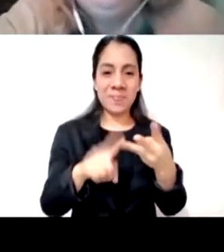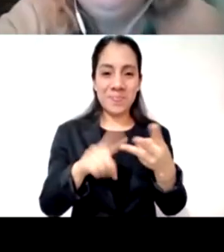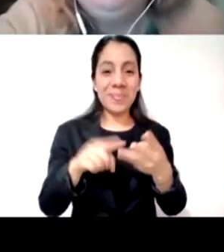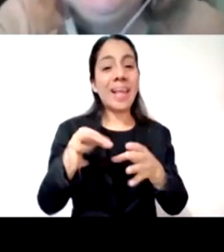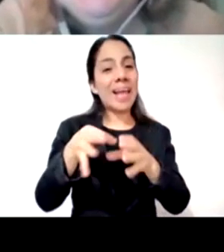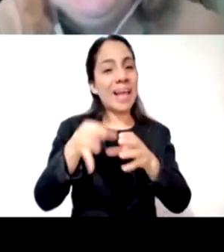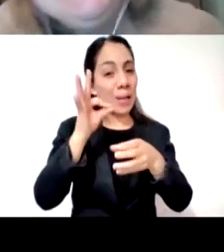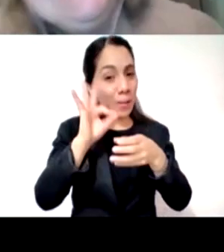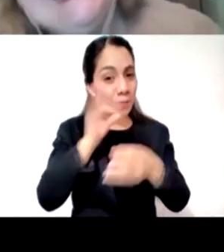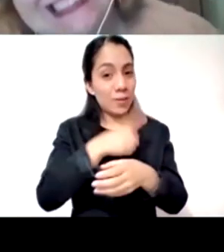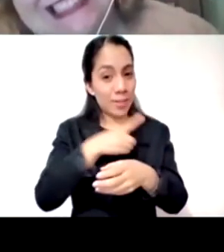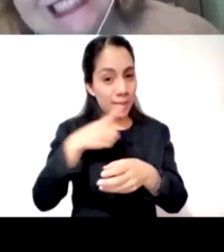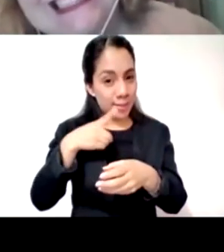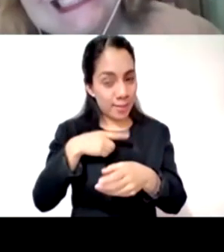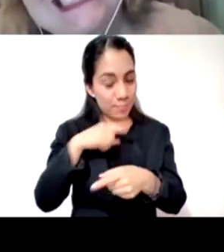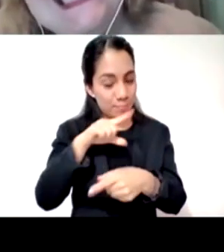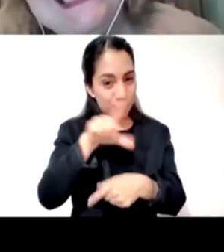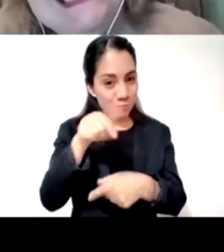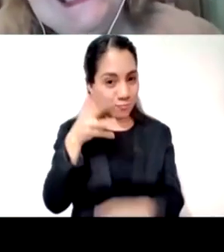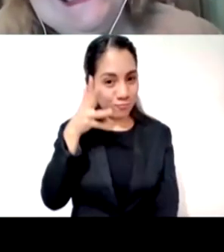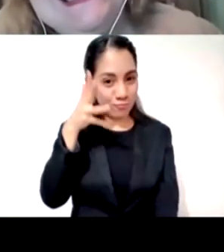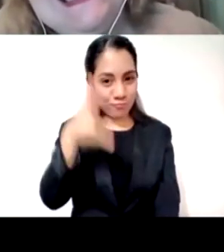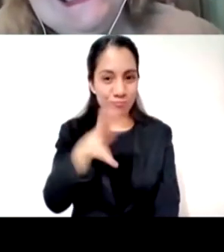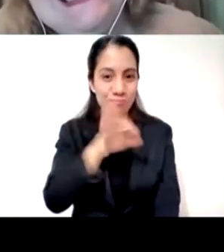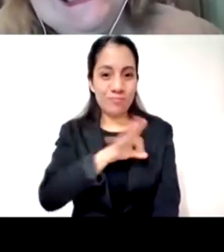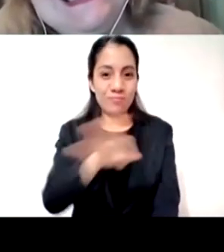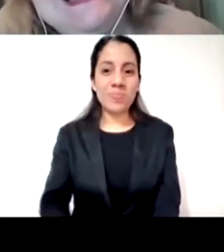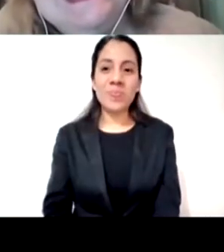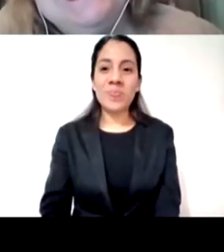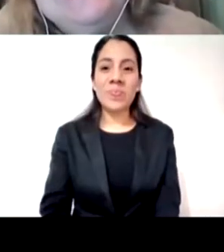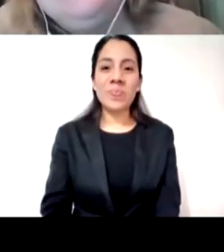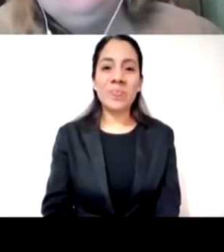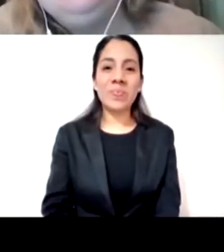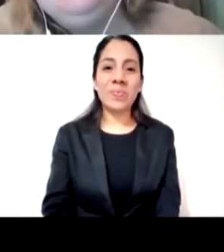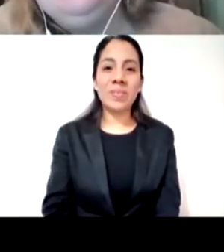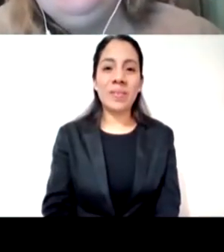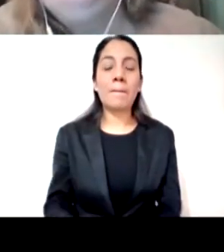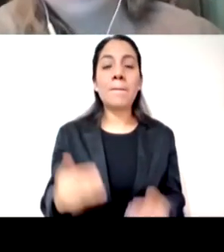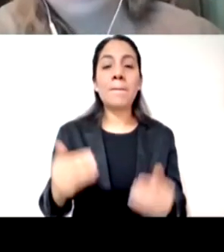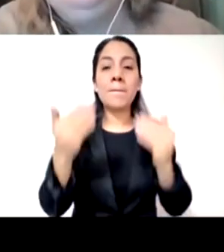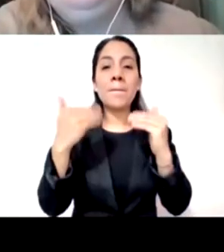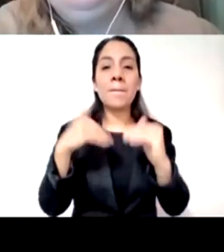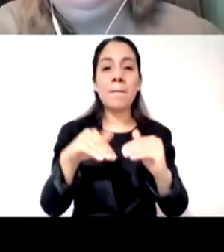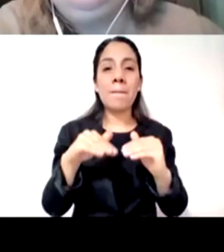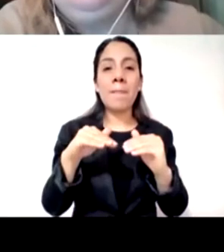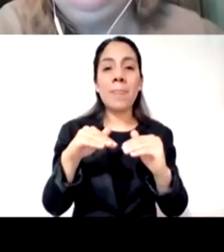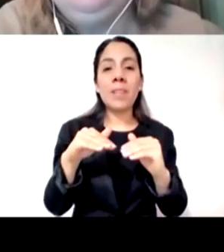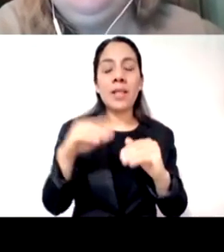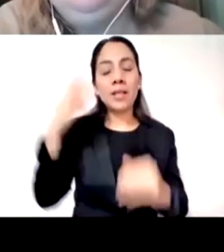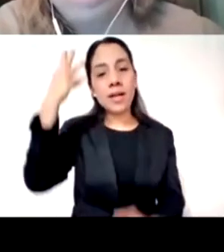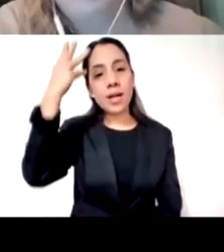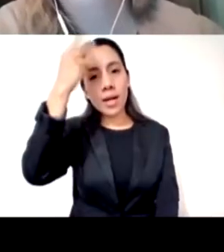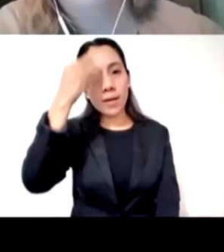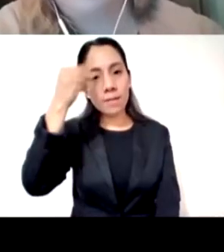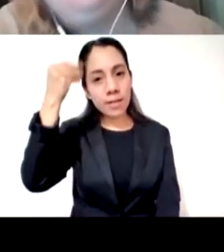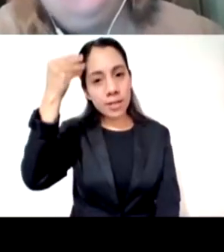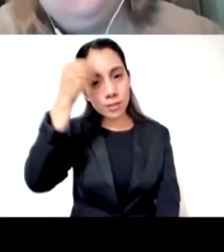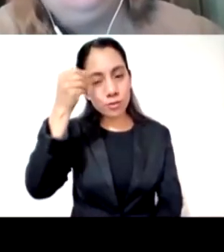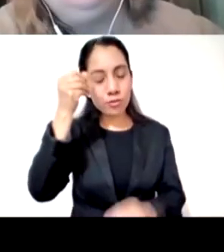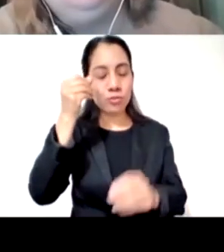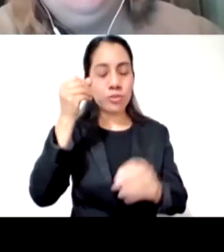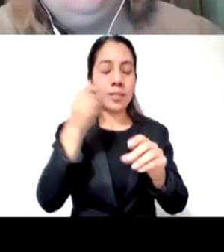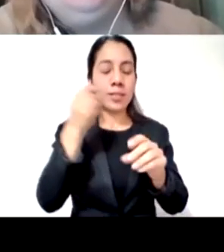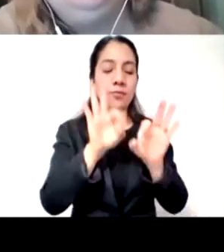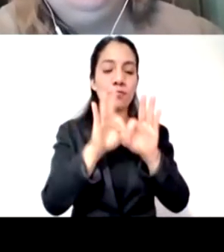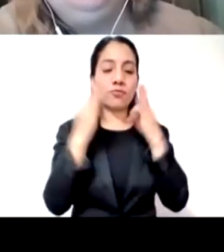tomamos yo diría reflexiones y recursos para acompañar amorosamente padrísimo